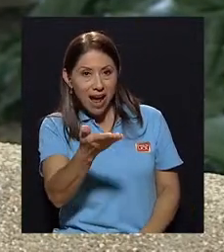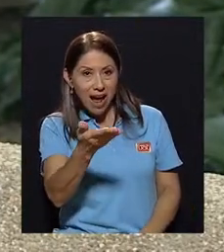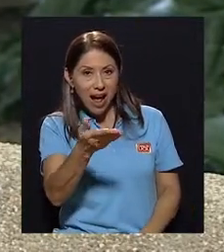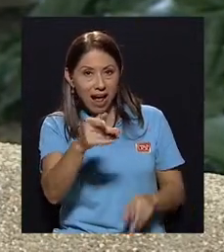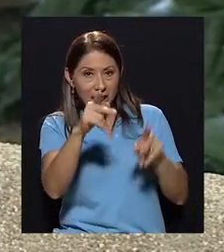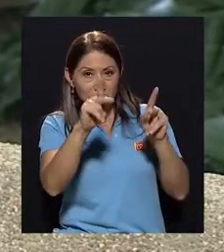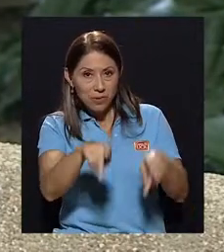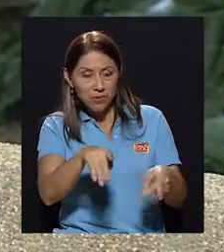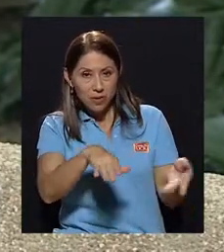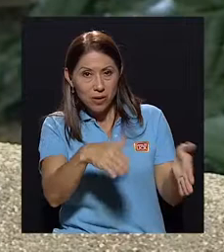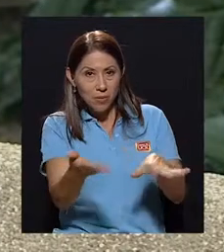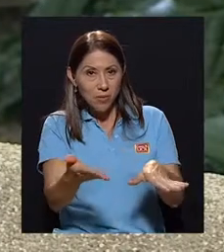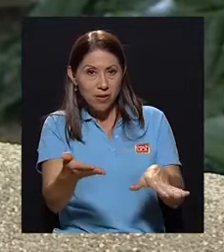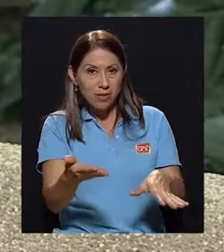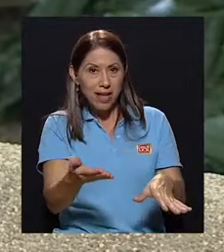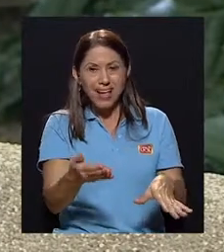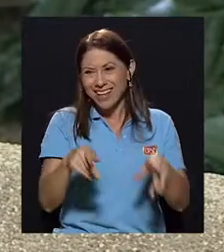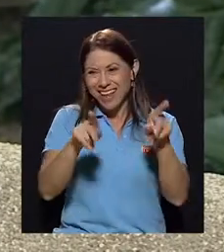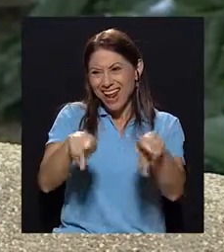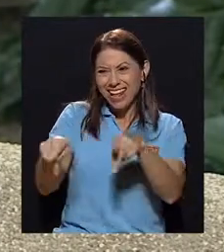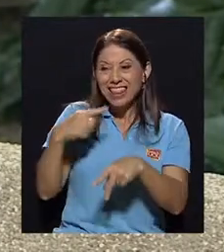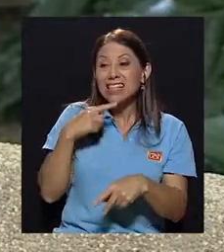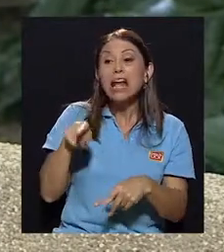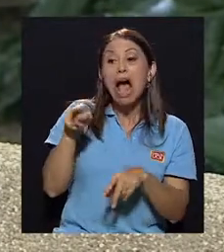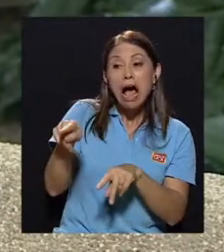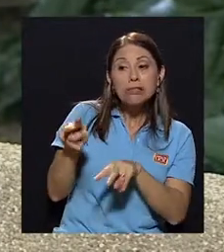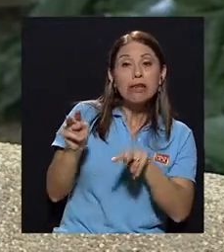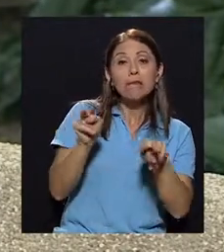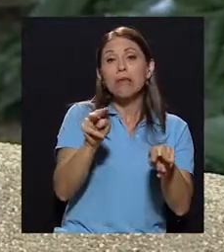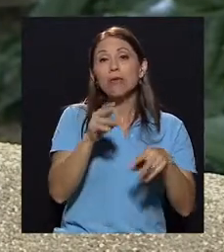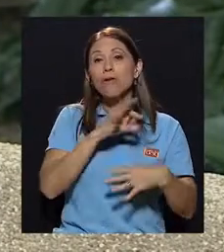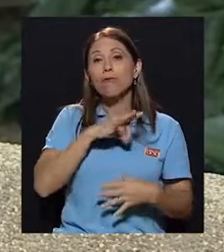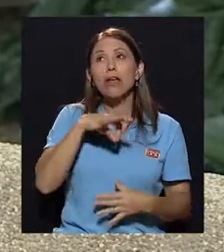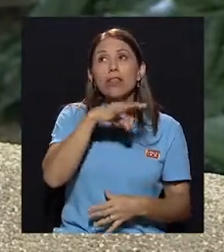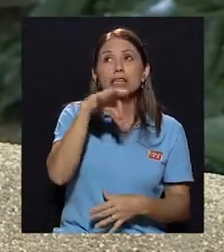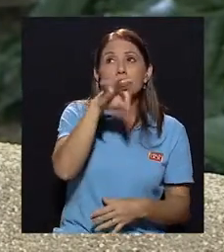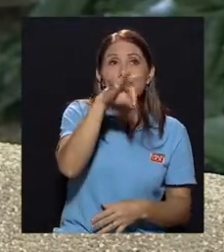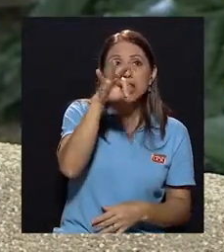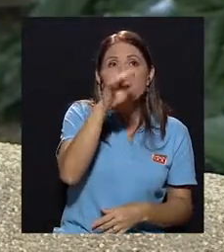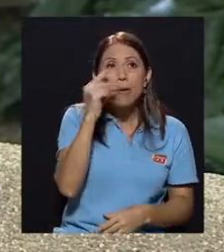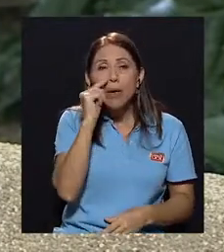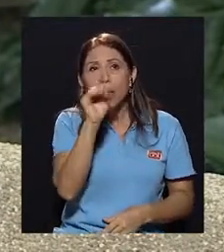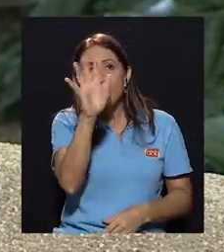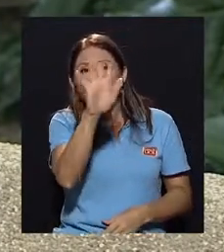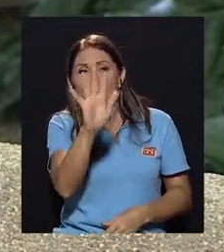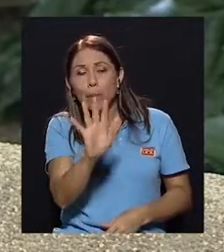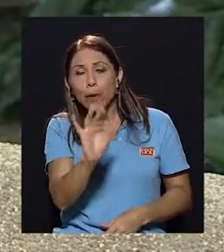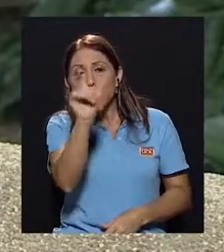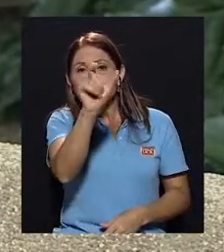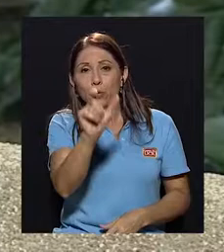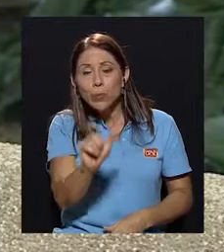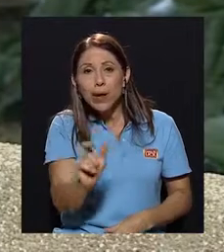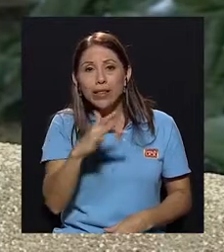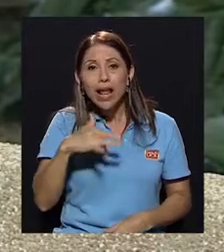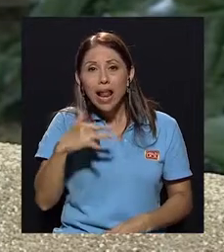esto que la gente dice ve el fantasmita, ve el fantasma de la persona, ve la silueta, ve el alma o el espíritu y habla y